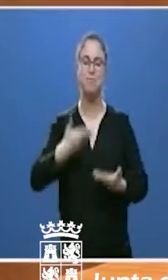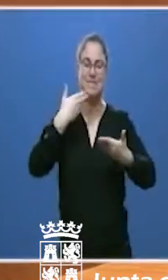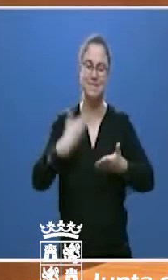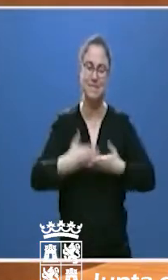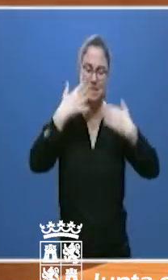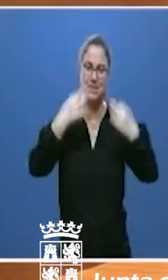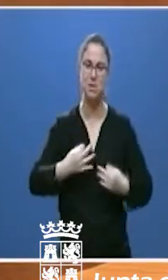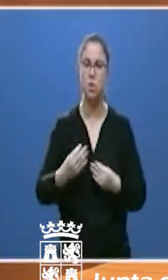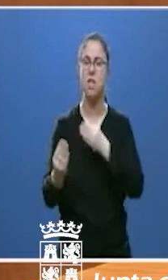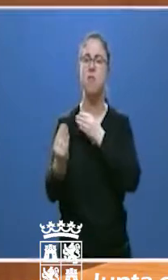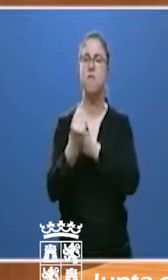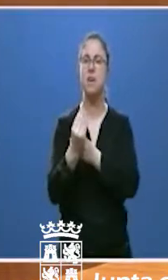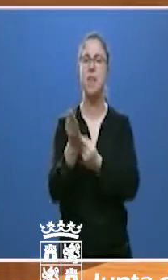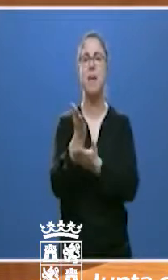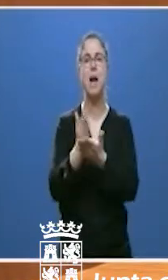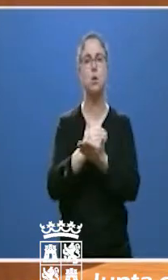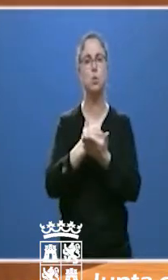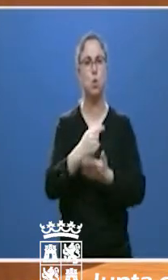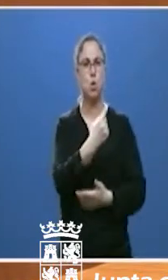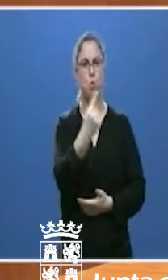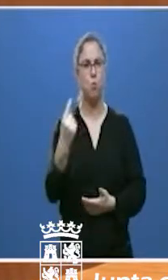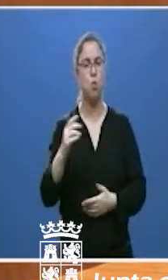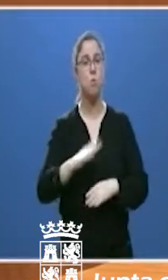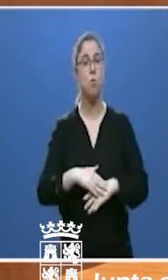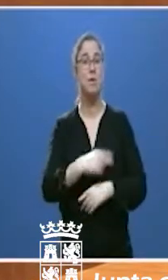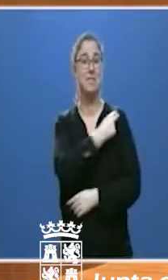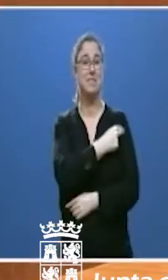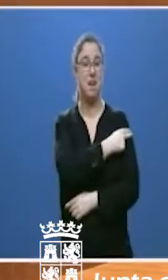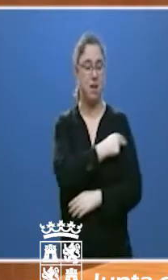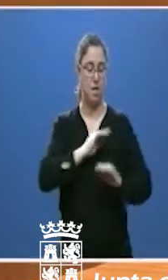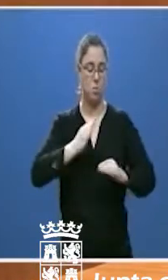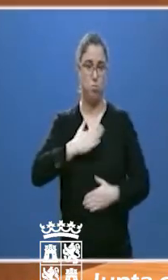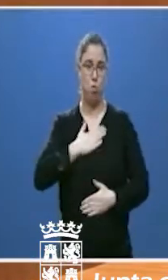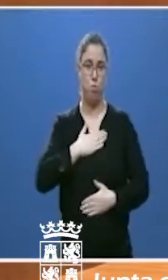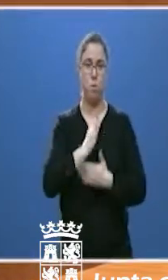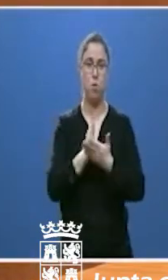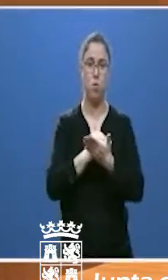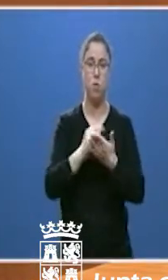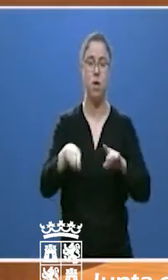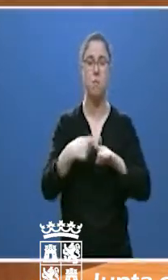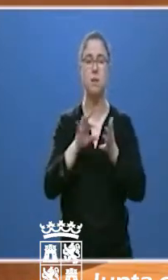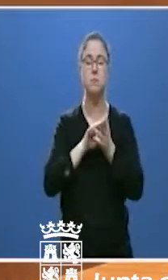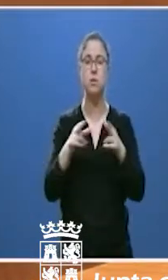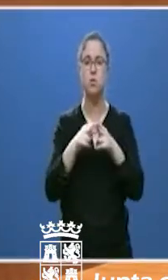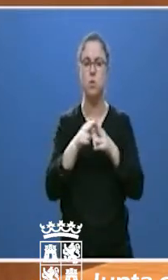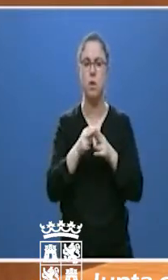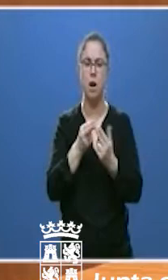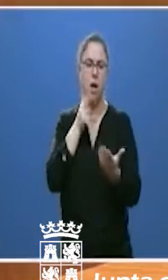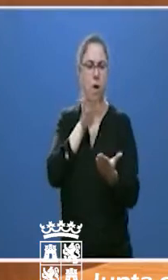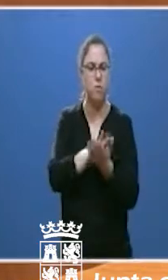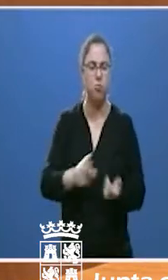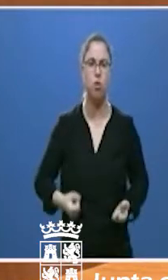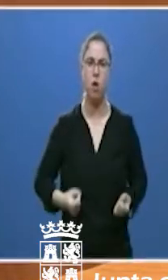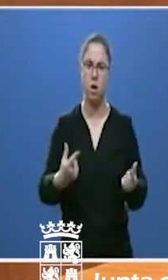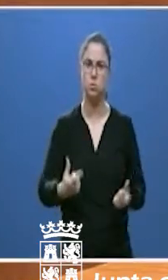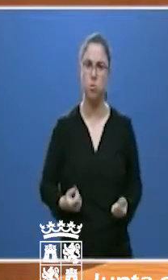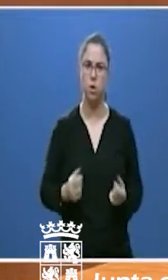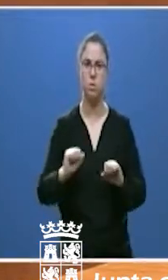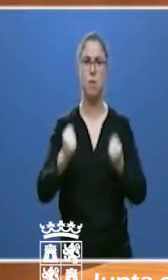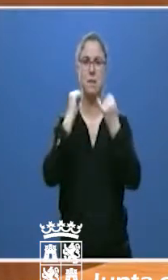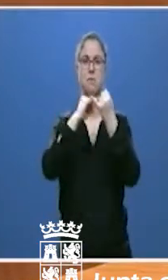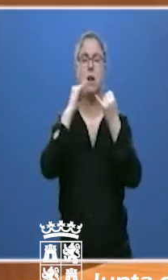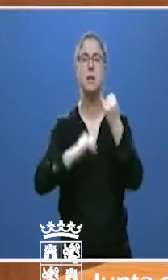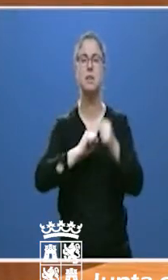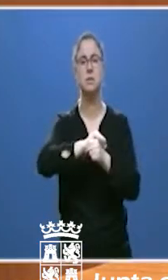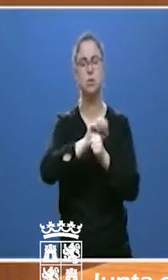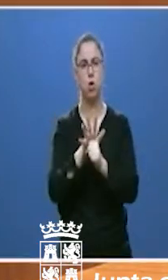su sanidad y con sus servicios sociales están afrontando los principales costos de esta crisis. Para